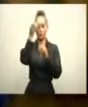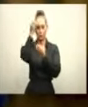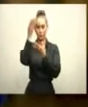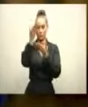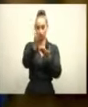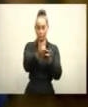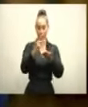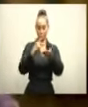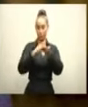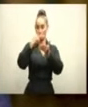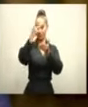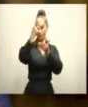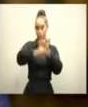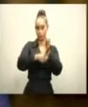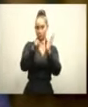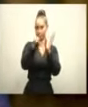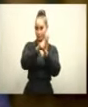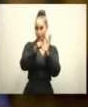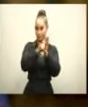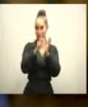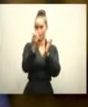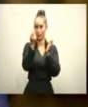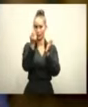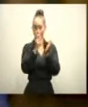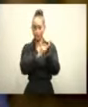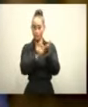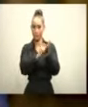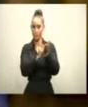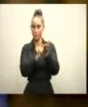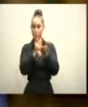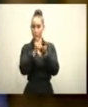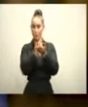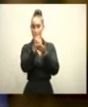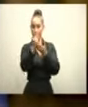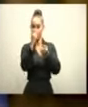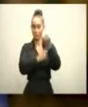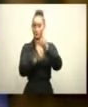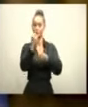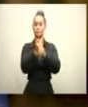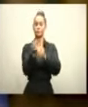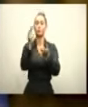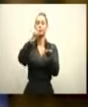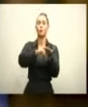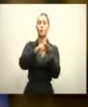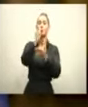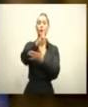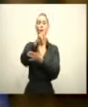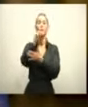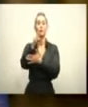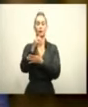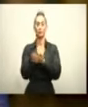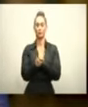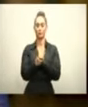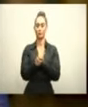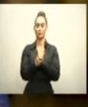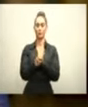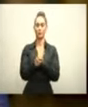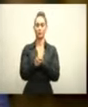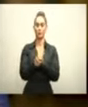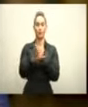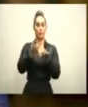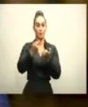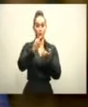proyecto de ley de presupuesto para el año 2021. Y quiero hacerlo personalmente, porque ante situaciones